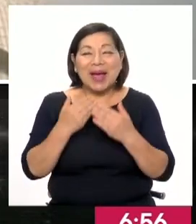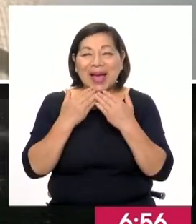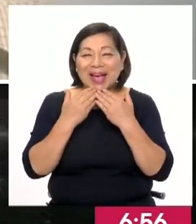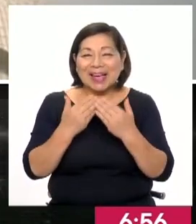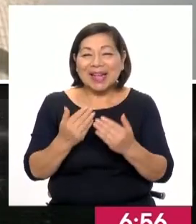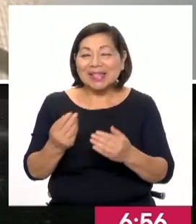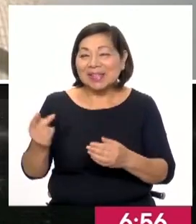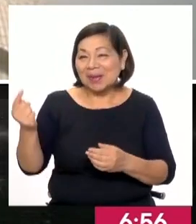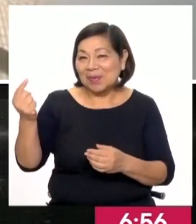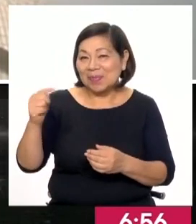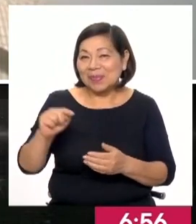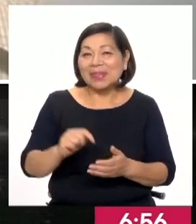Muy amable, Juan.